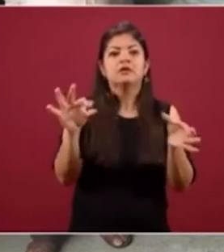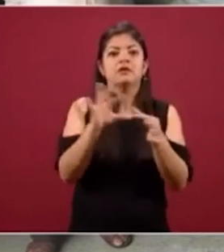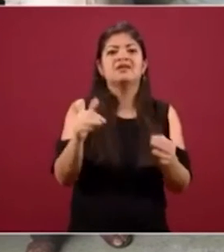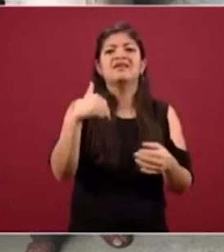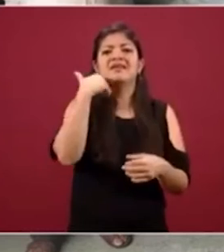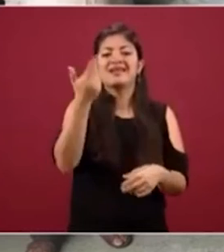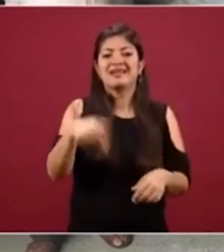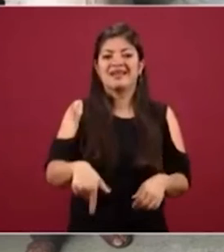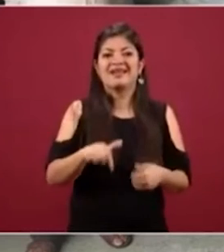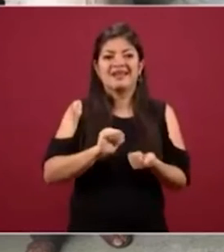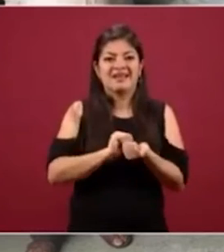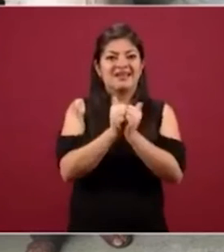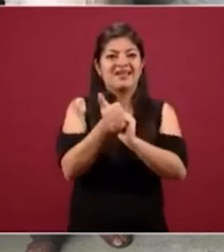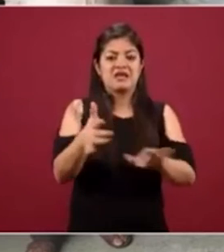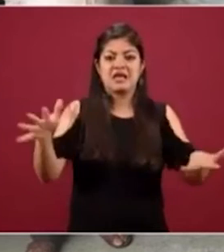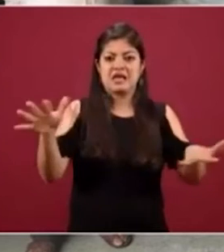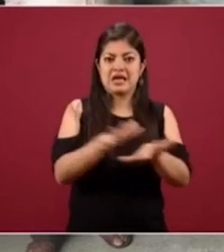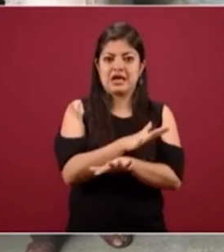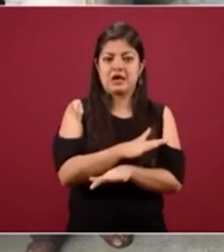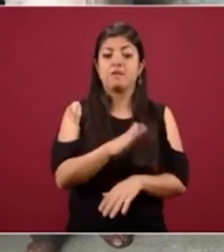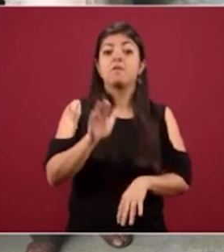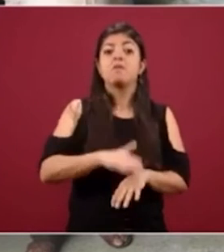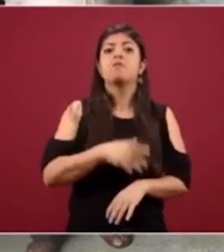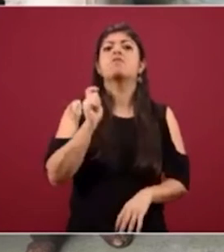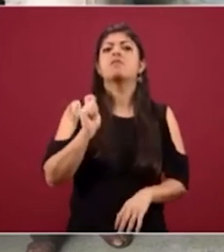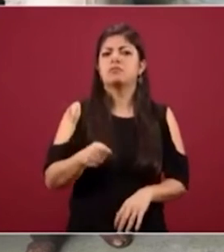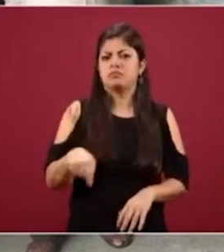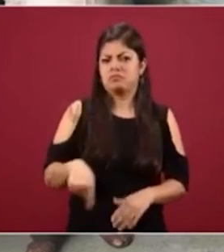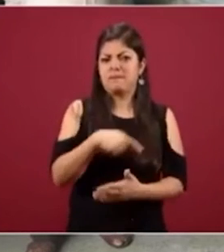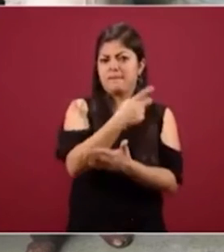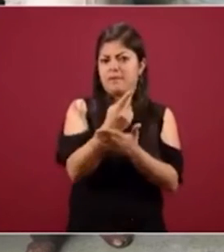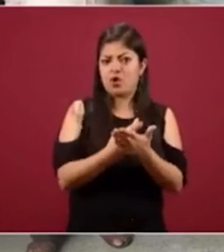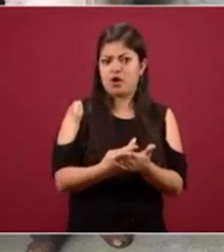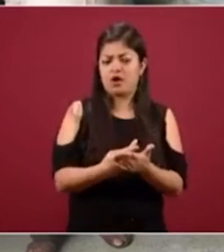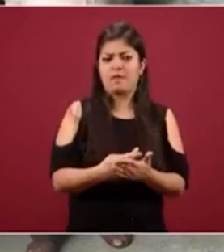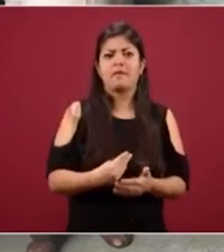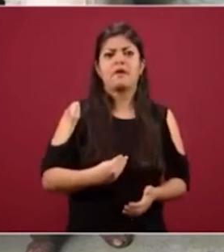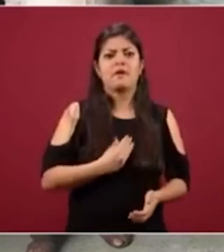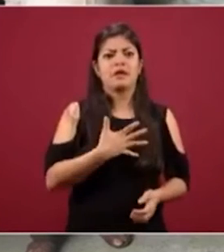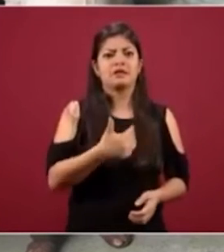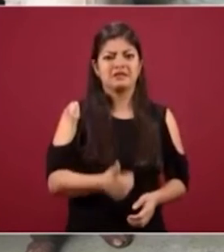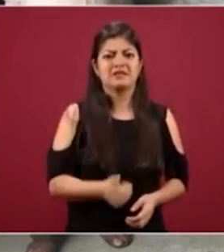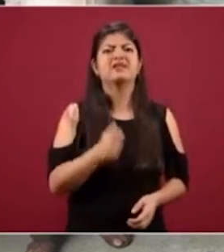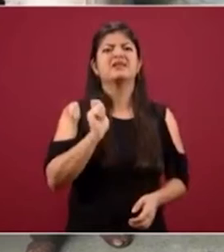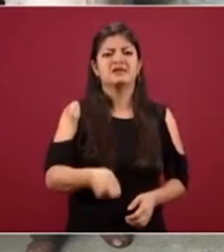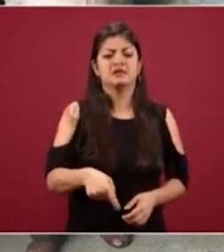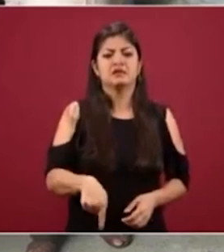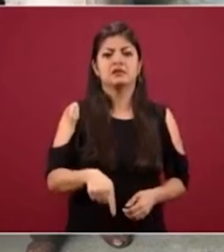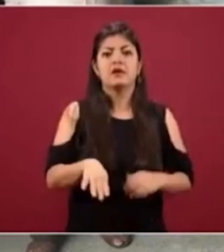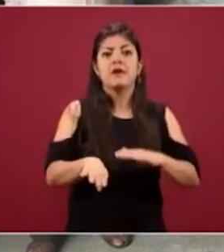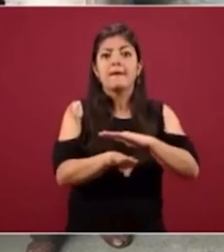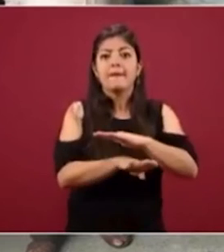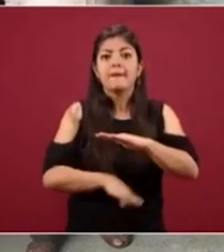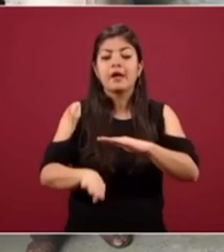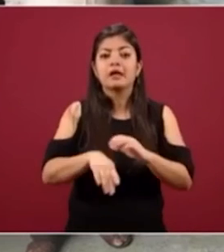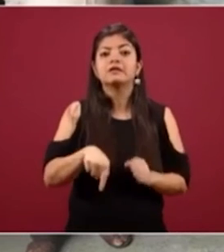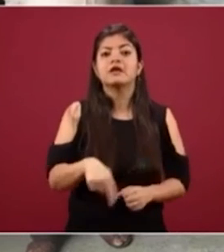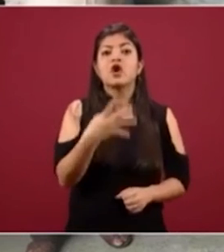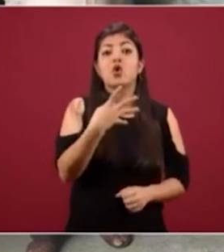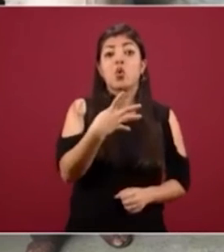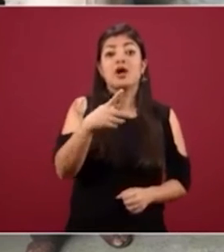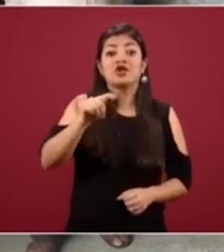transformar, porque los programas del bienestar son la base de la cuarta transformación y tienen una